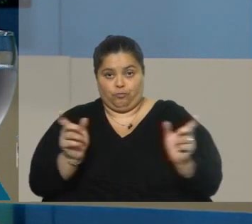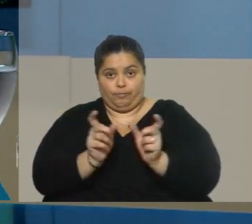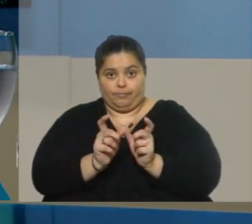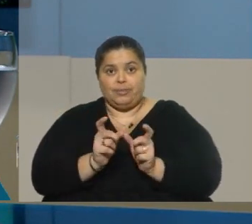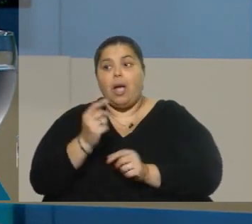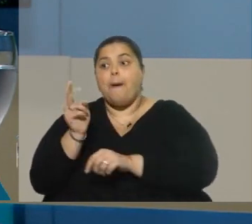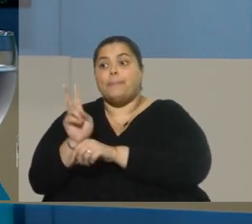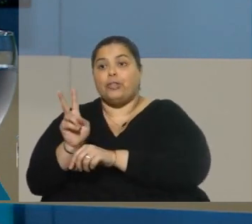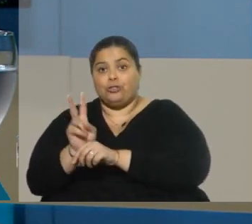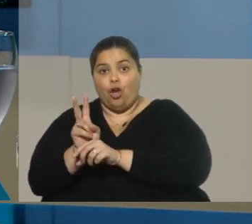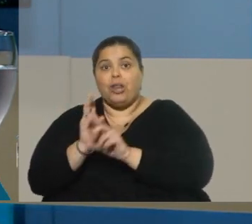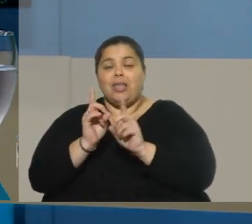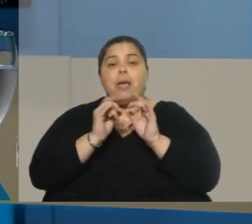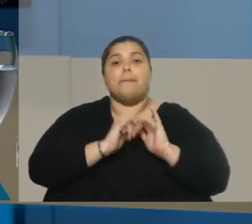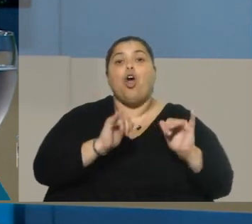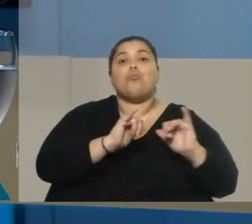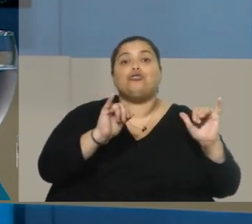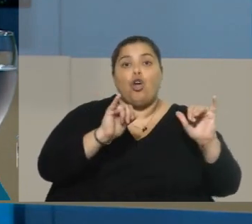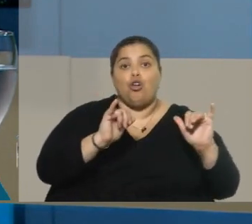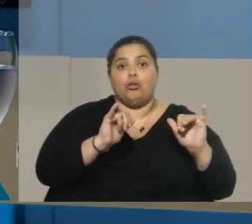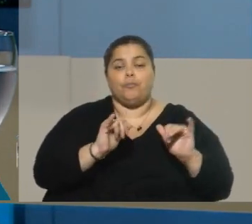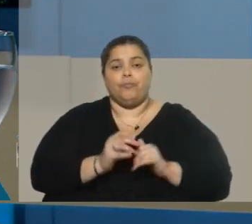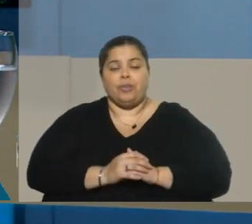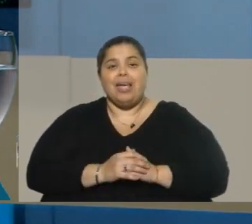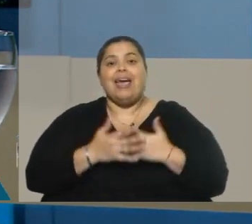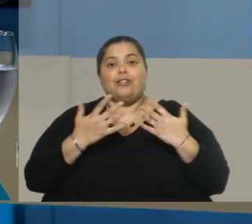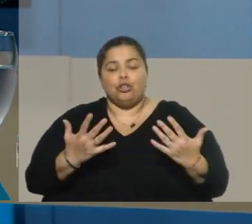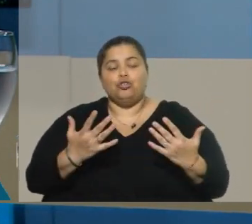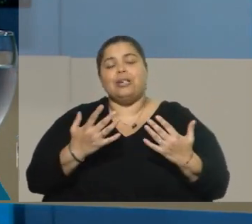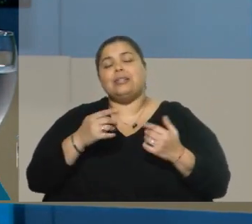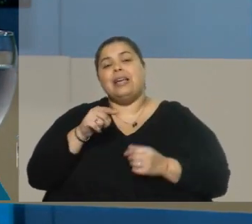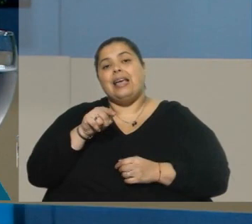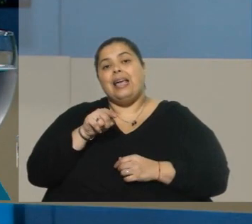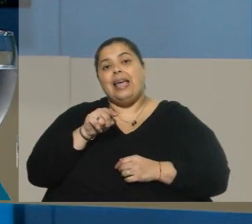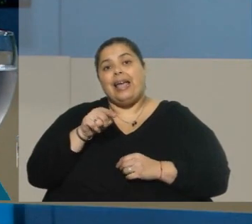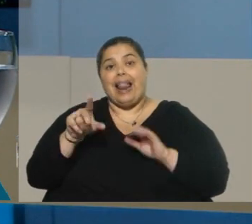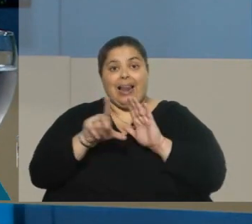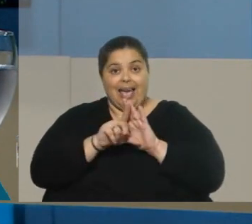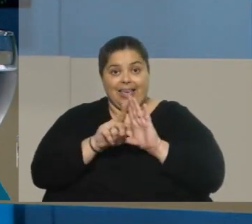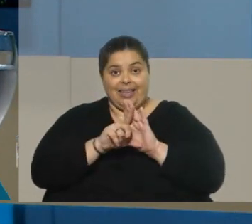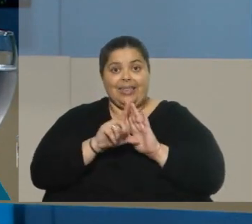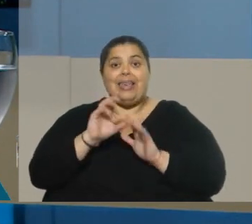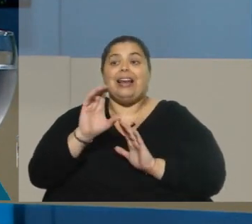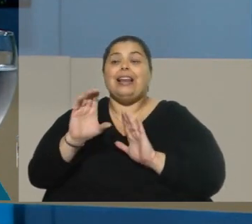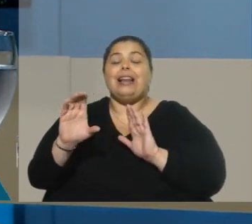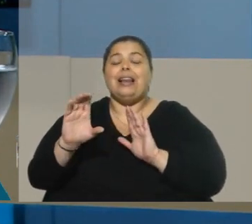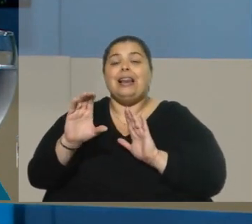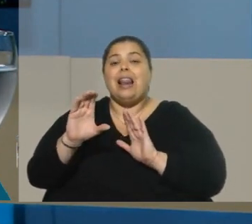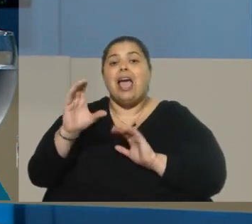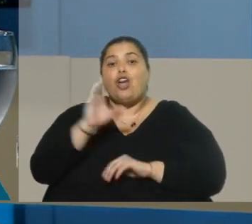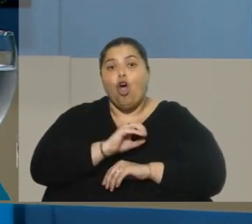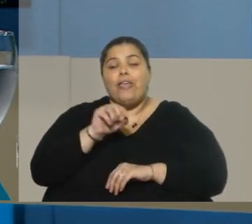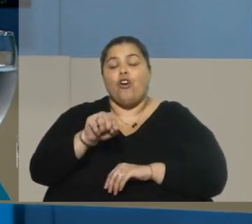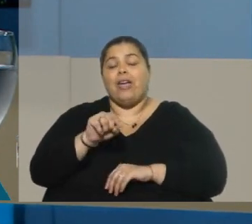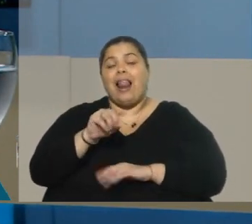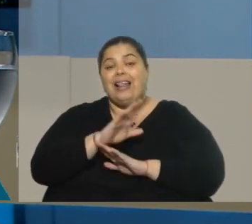protección y promoción. INAO tiene por misión, y además eso está definido en la ley y en el Código de la Niñez, el amparo como